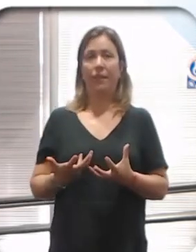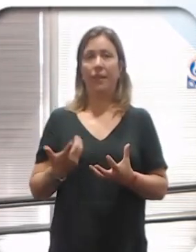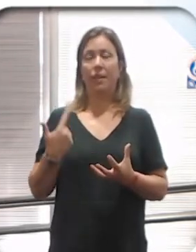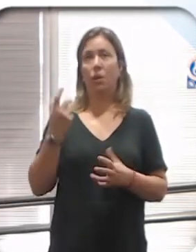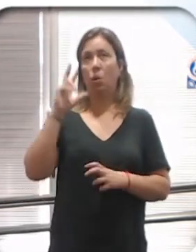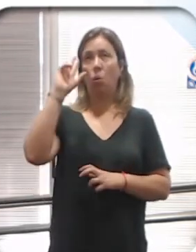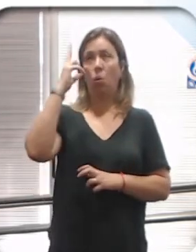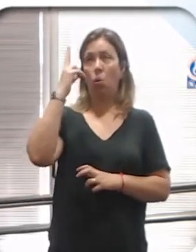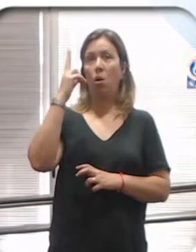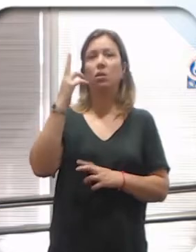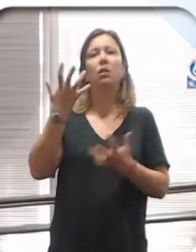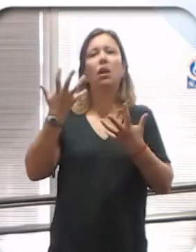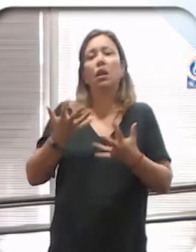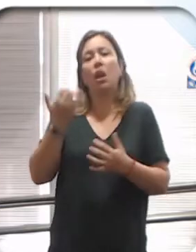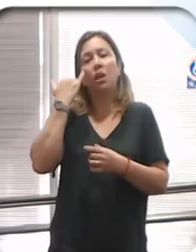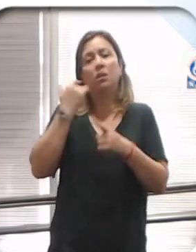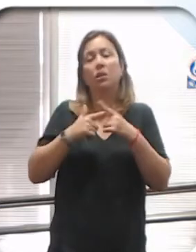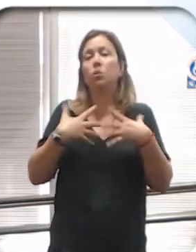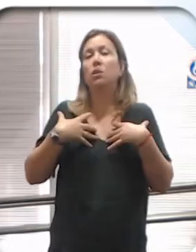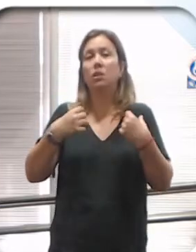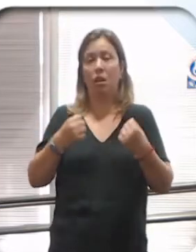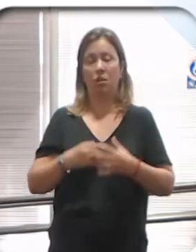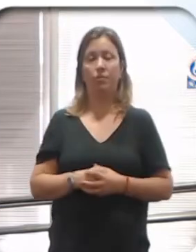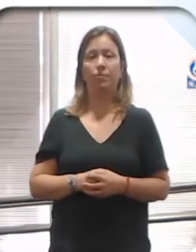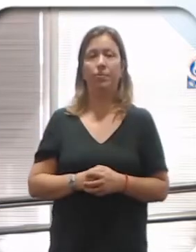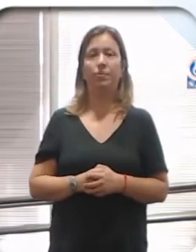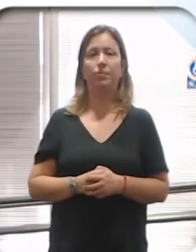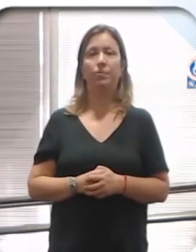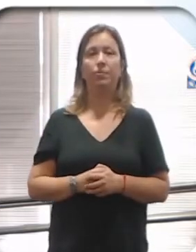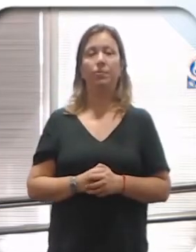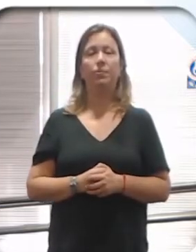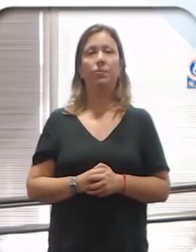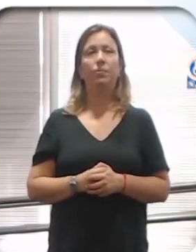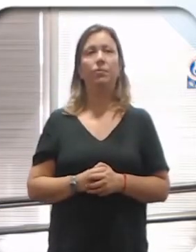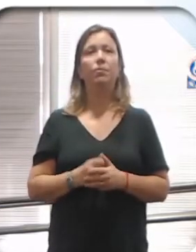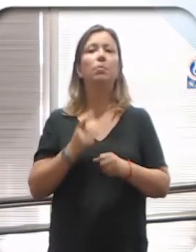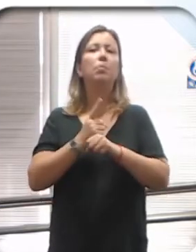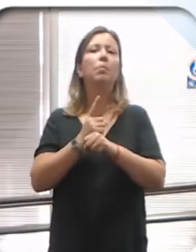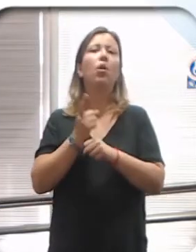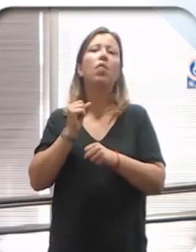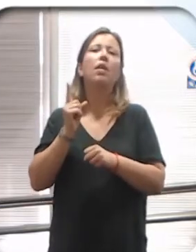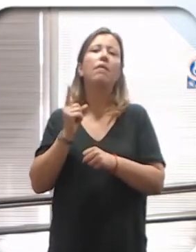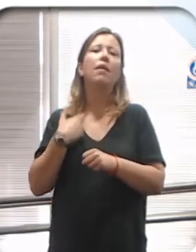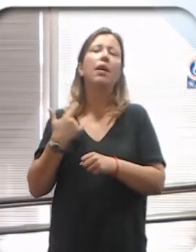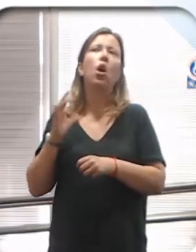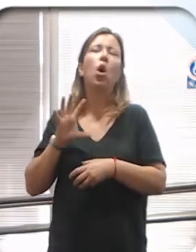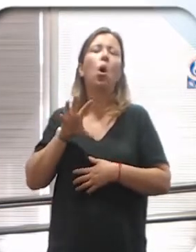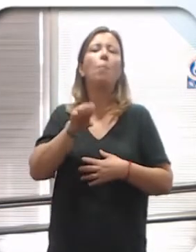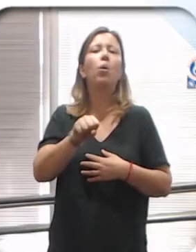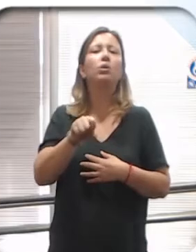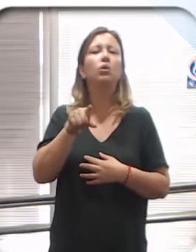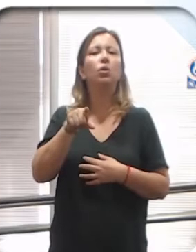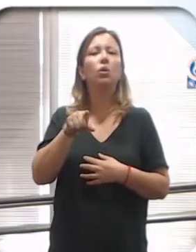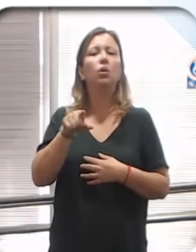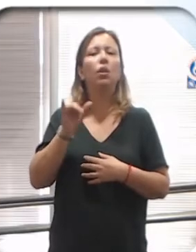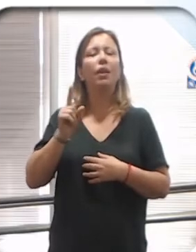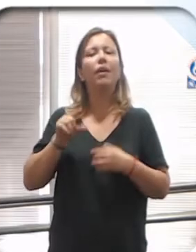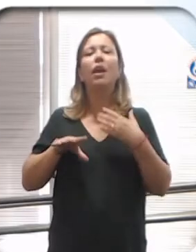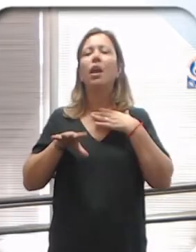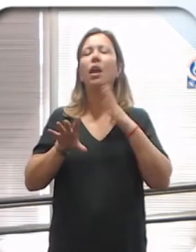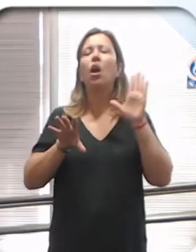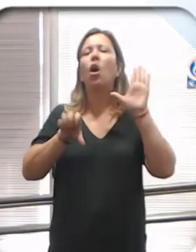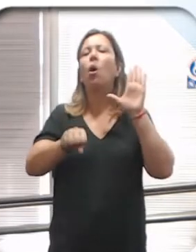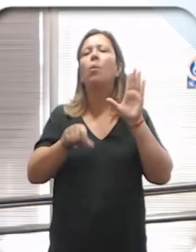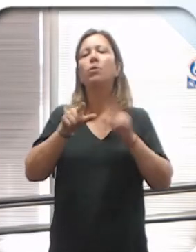todos los uruguayos seamos sexualmente sanos. Lo primero que tiene que haber es un compromiso político. El